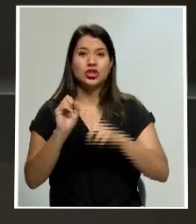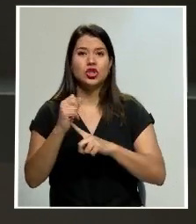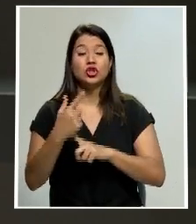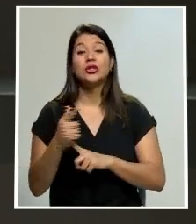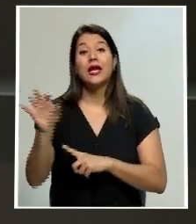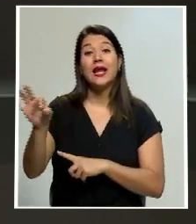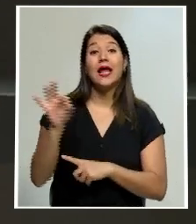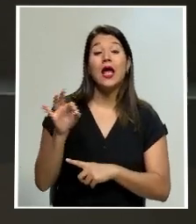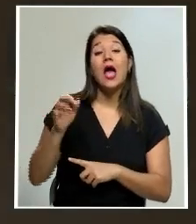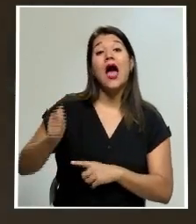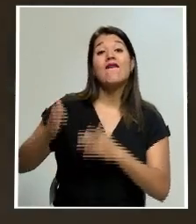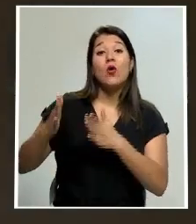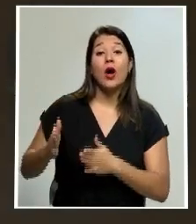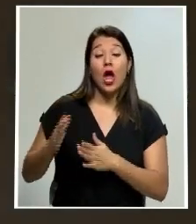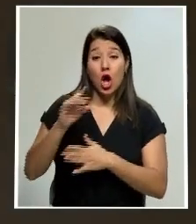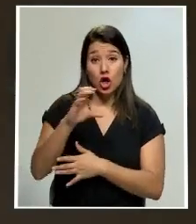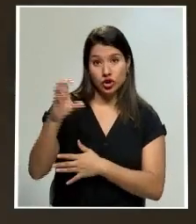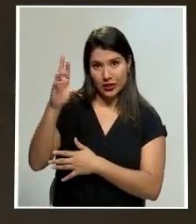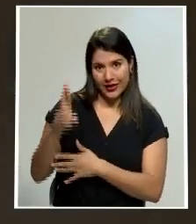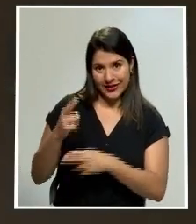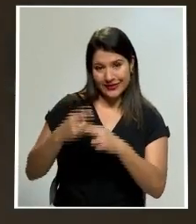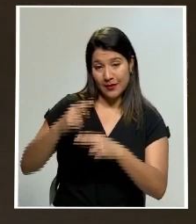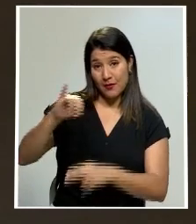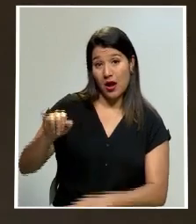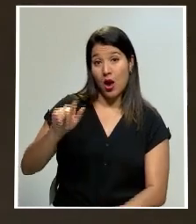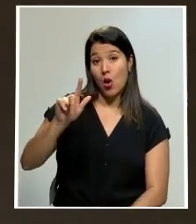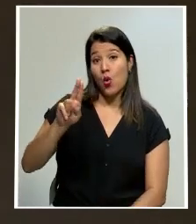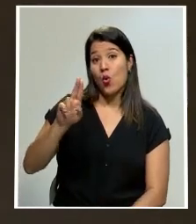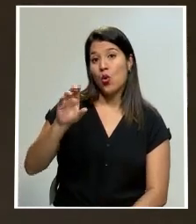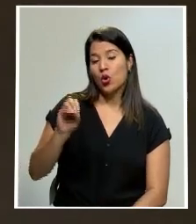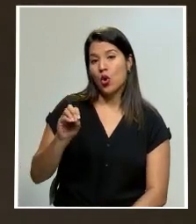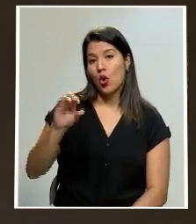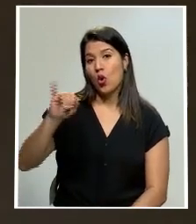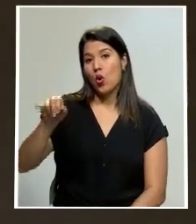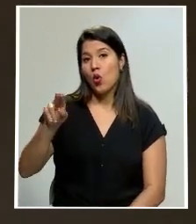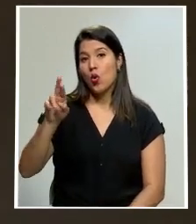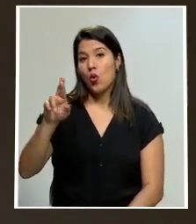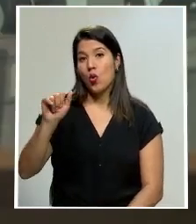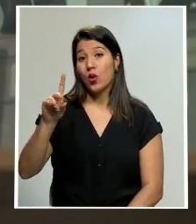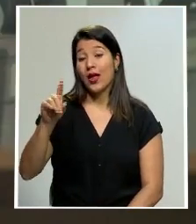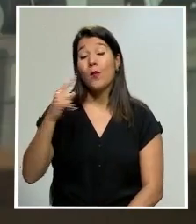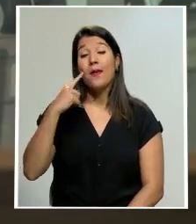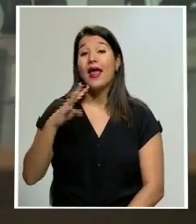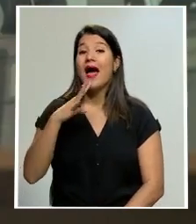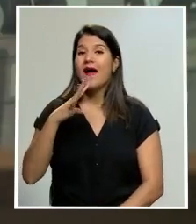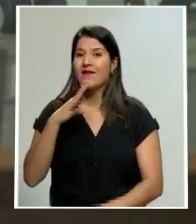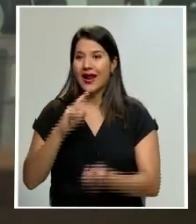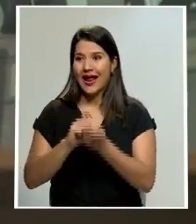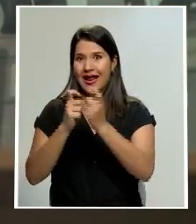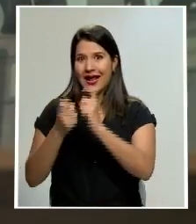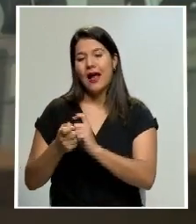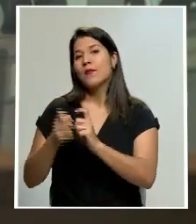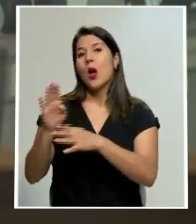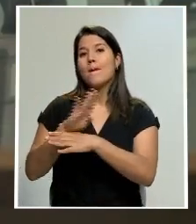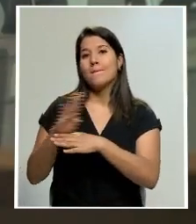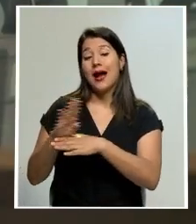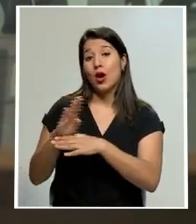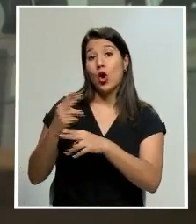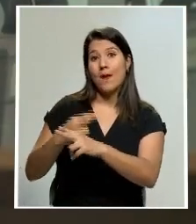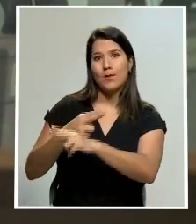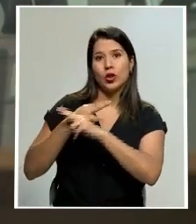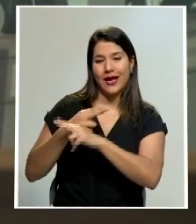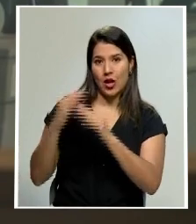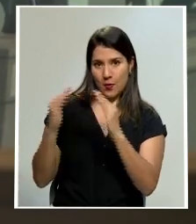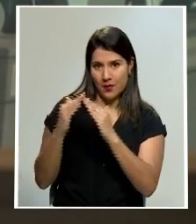Procurador General de la República, Julio Jurado, para hablar sobre la reforma al Banco Hipotecario de la Vivienda. Finalmente, en la Comisión de Agropecuarios,